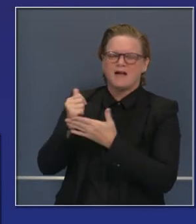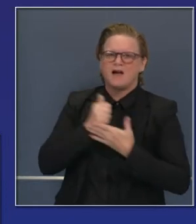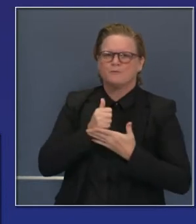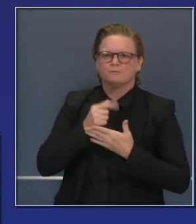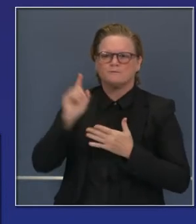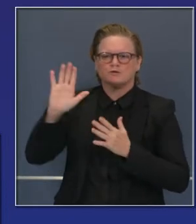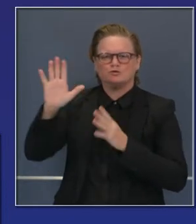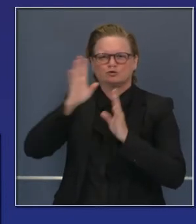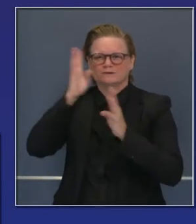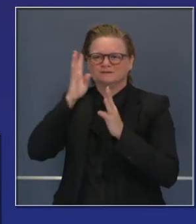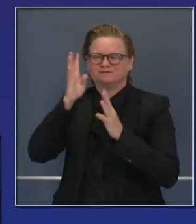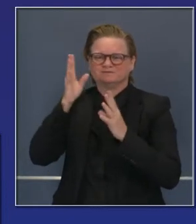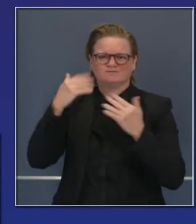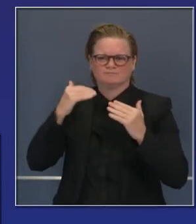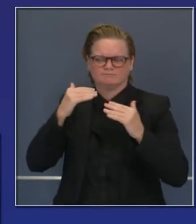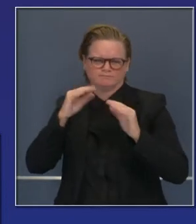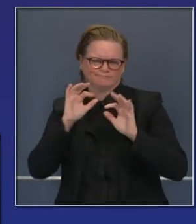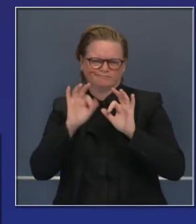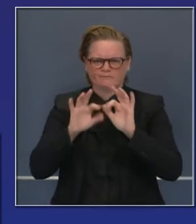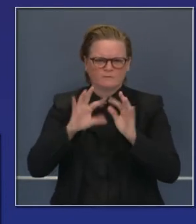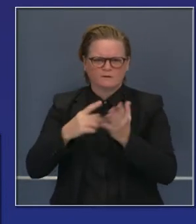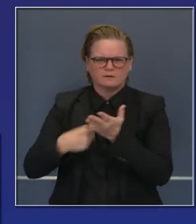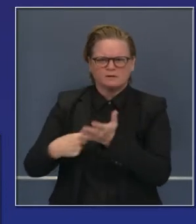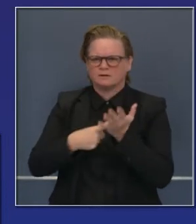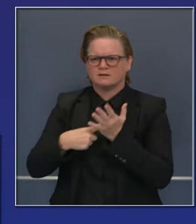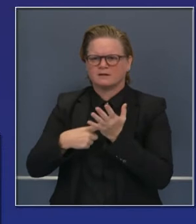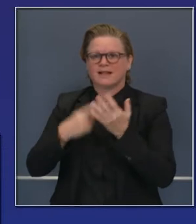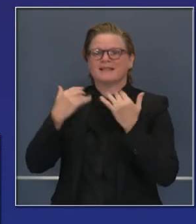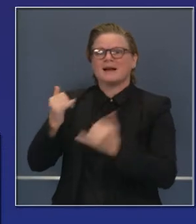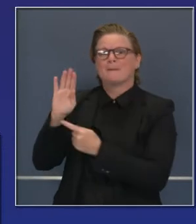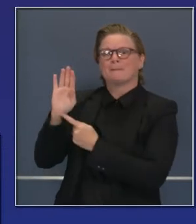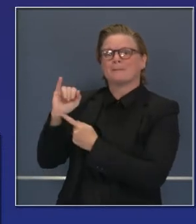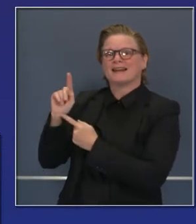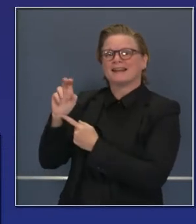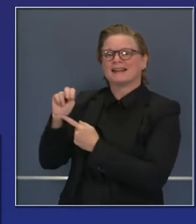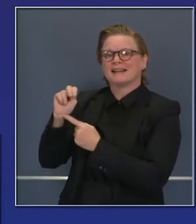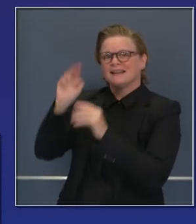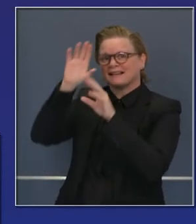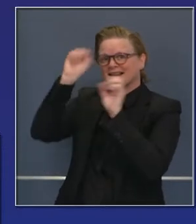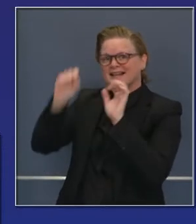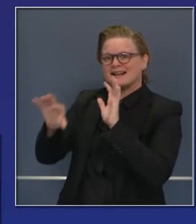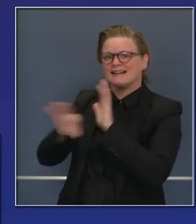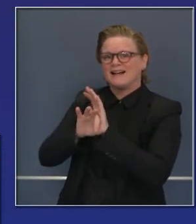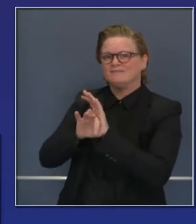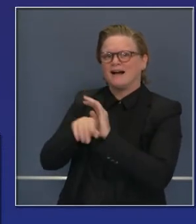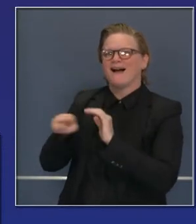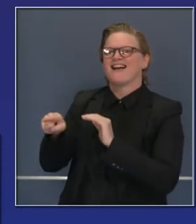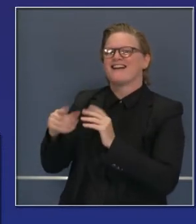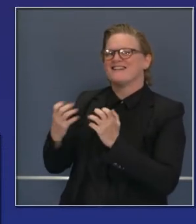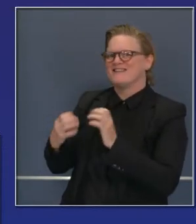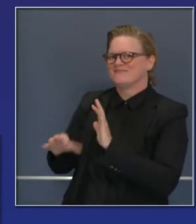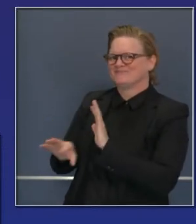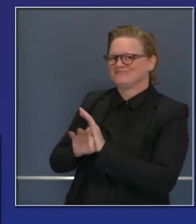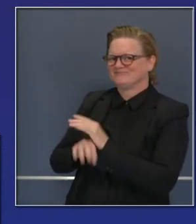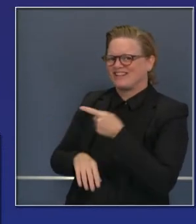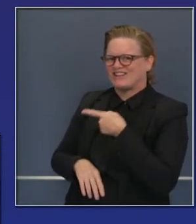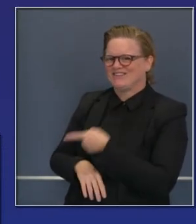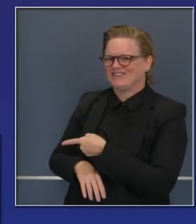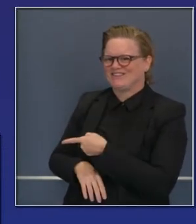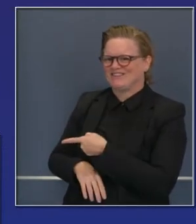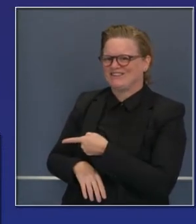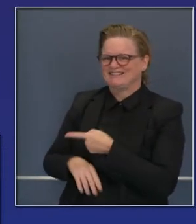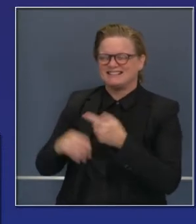tesorería. Ella fue participante activa en el grupo de trabajo y habló de la importancia de proporcionar